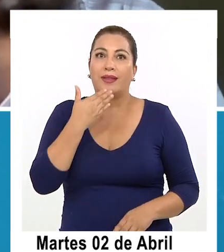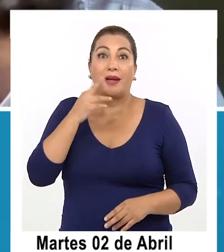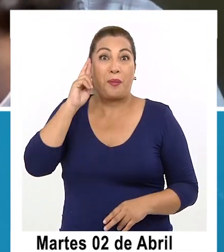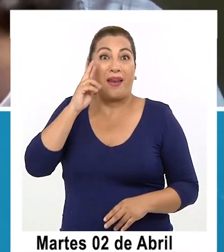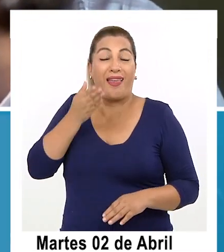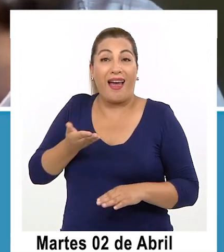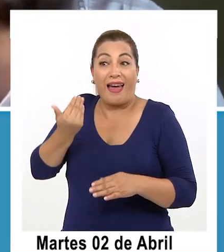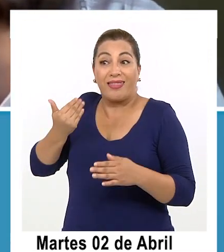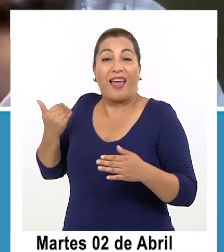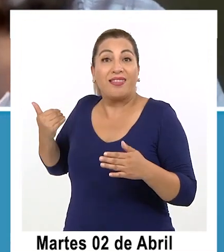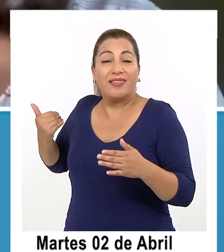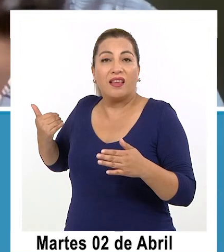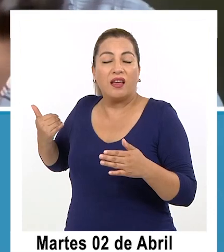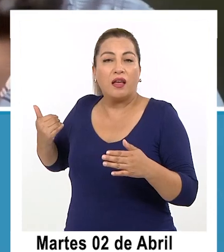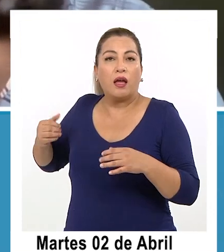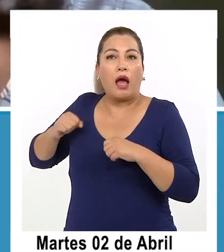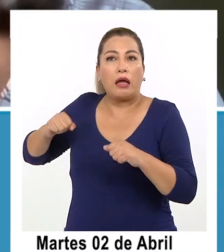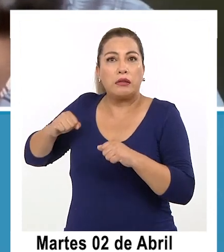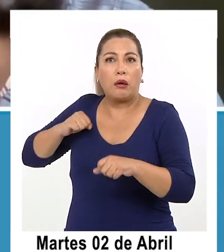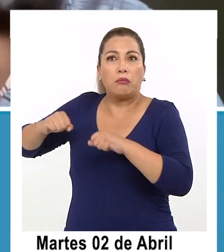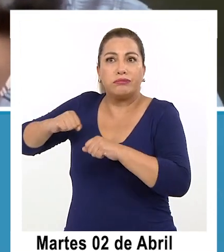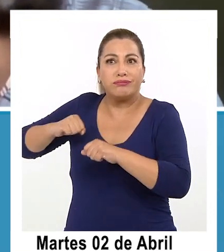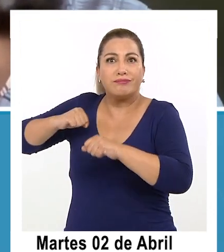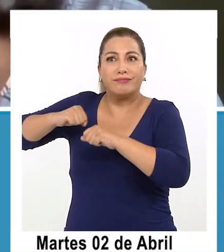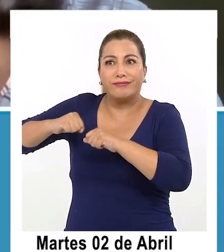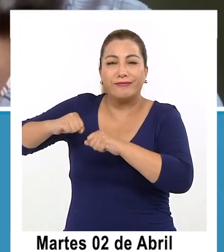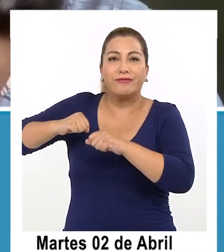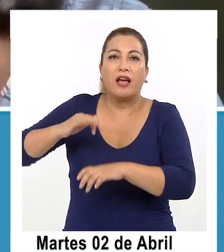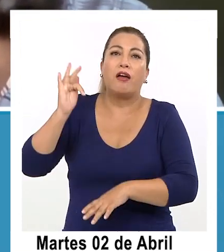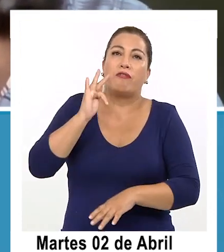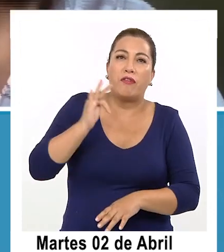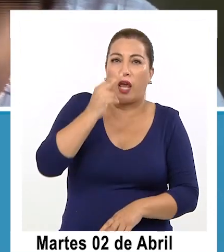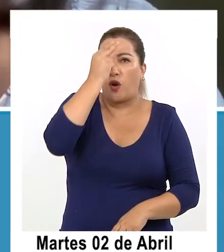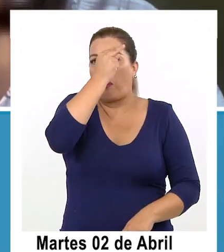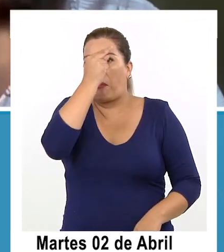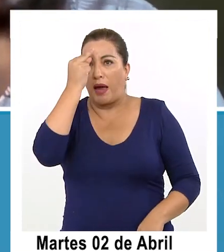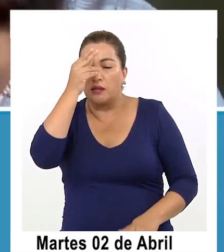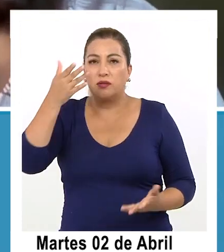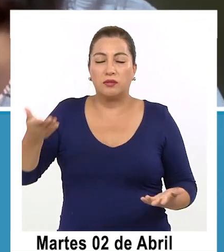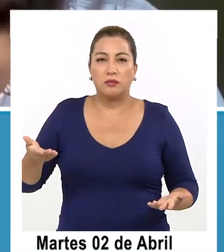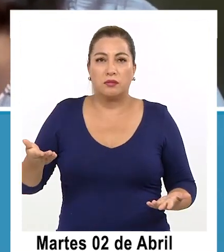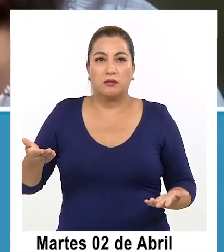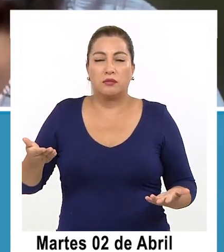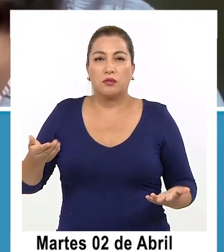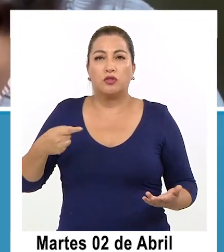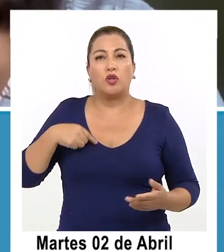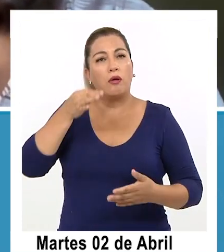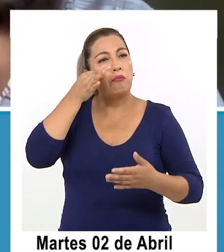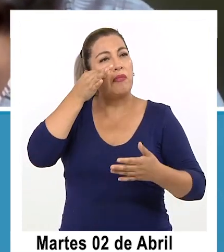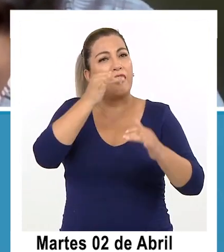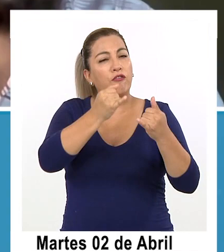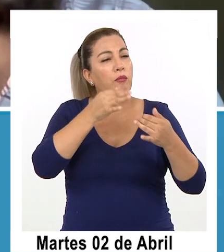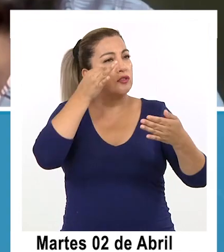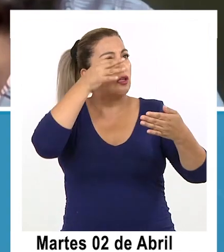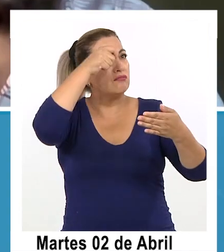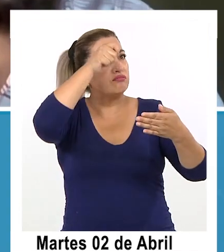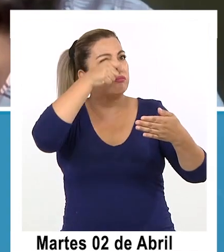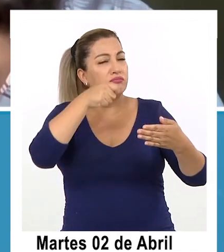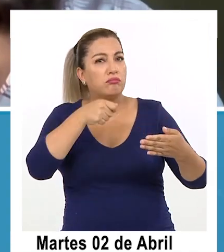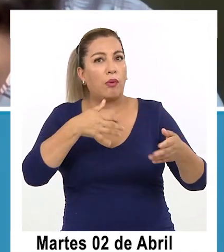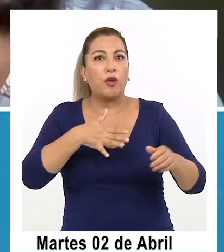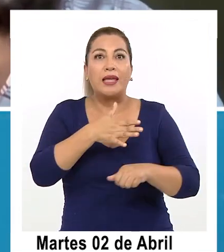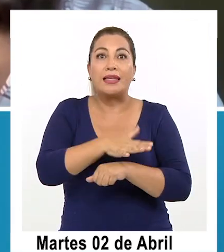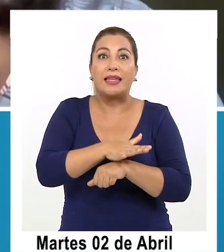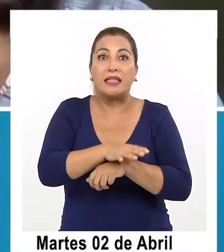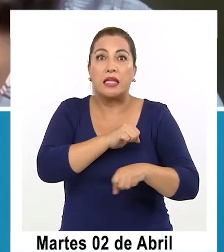que hubo antes las personas de Iquique se deben acordar que estuvo temblando febrero marzo hubo estaba revisando los datos el centro sismológico más de